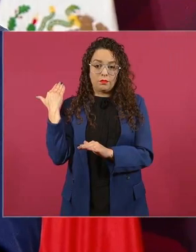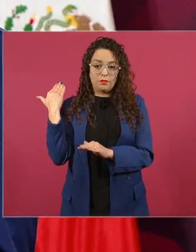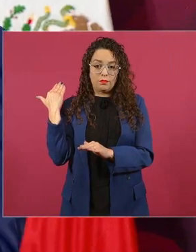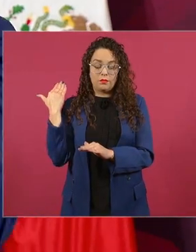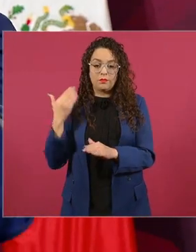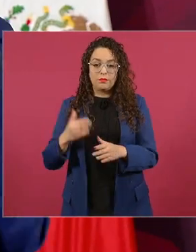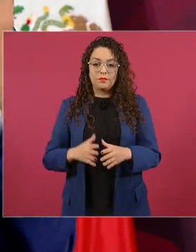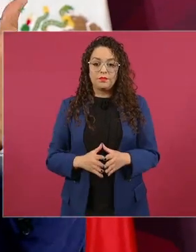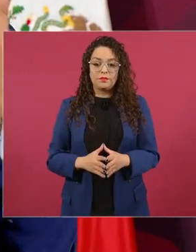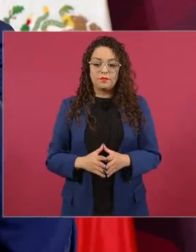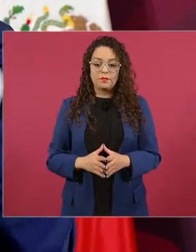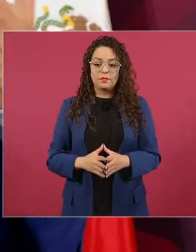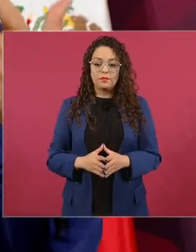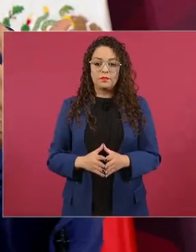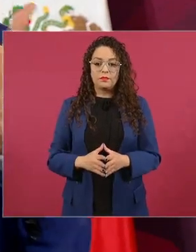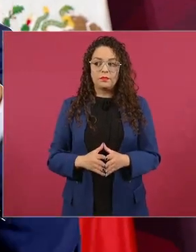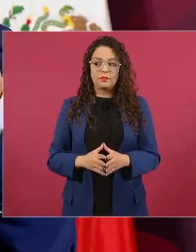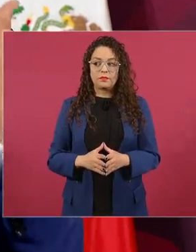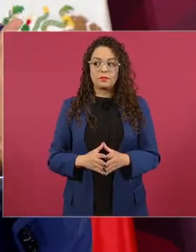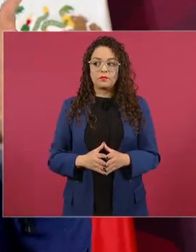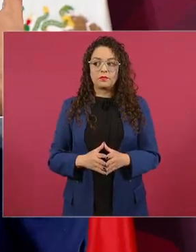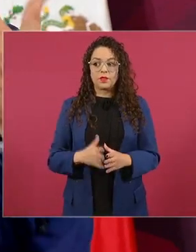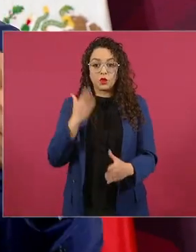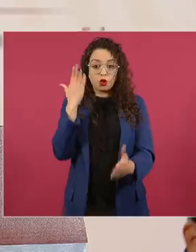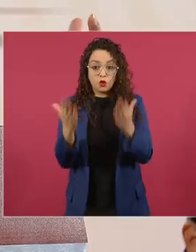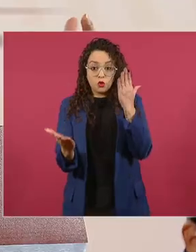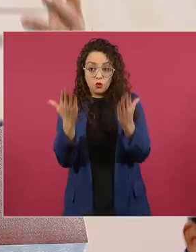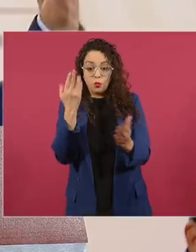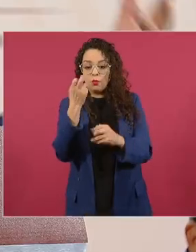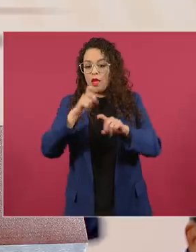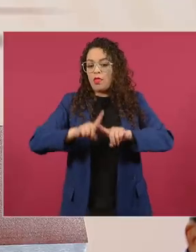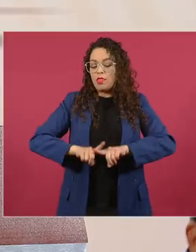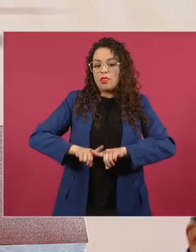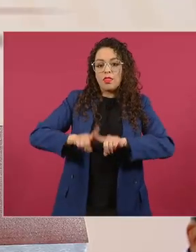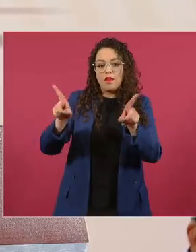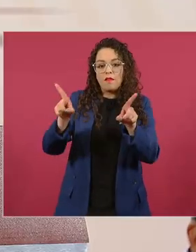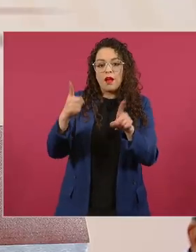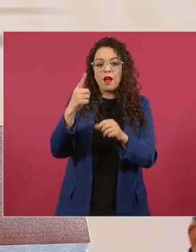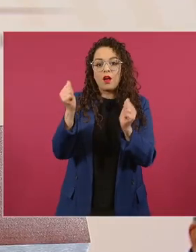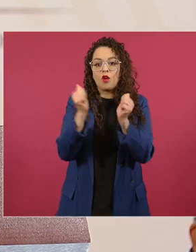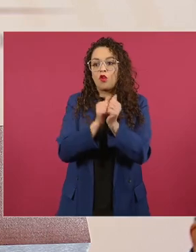también esa es una diferencia con relación a Madero